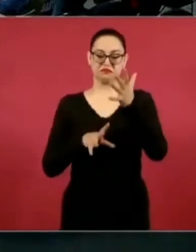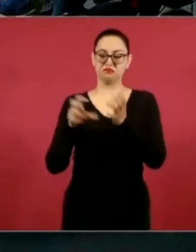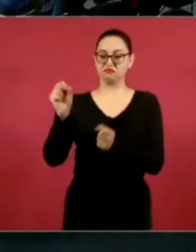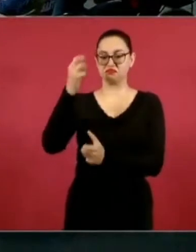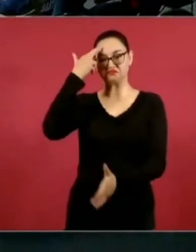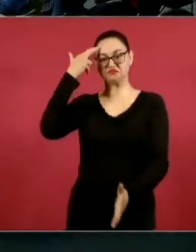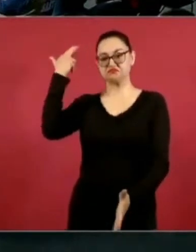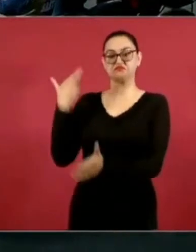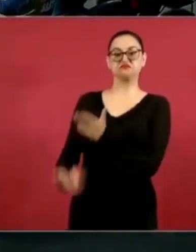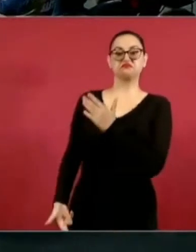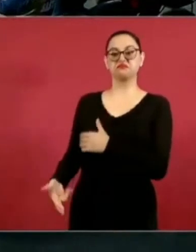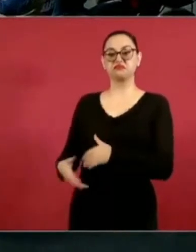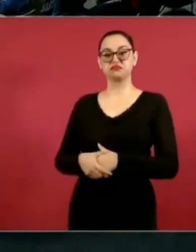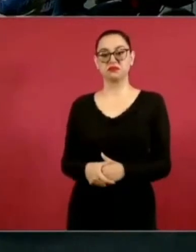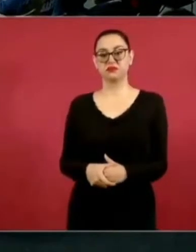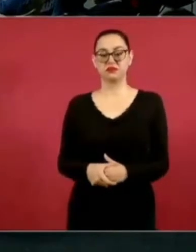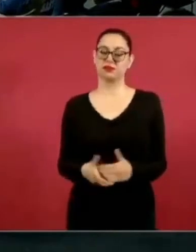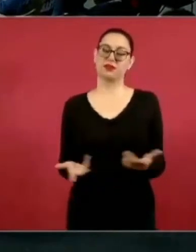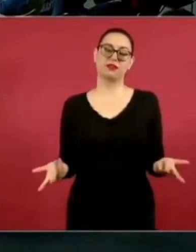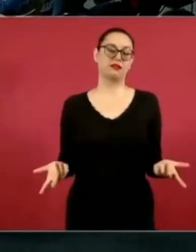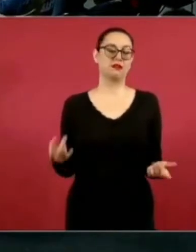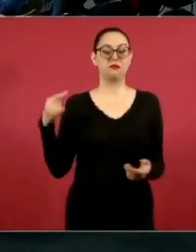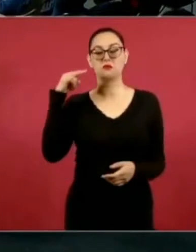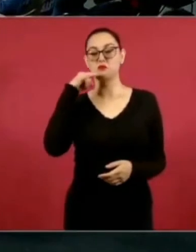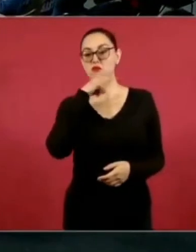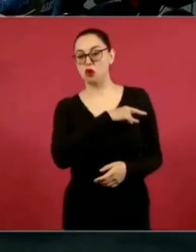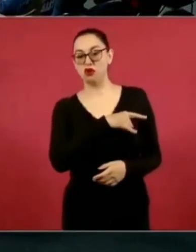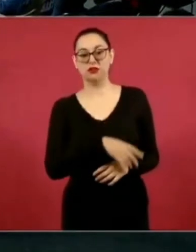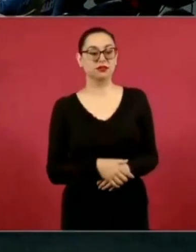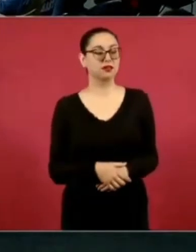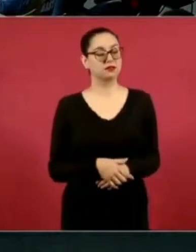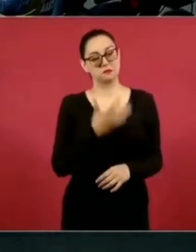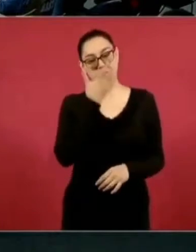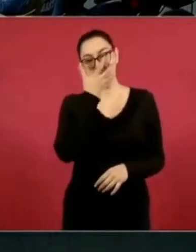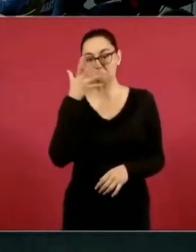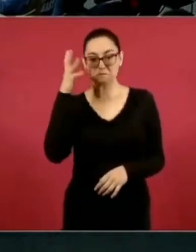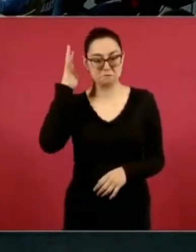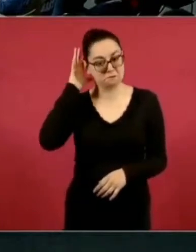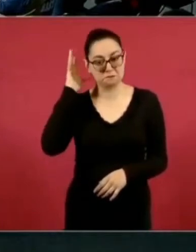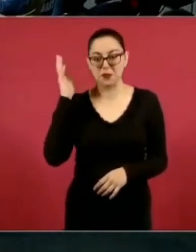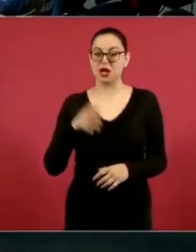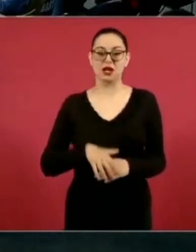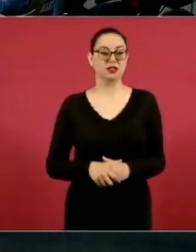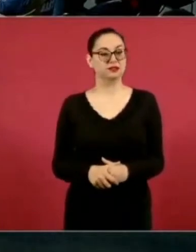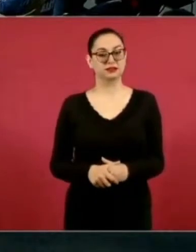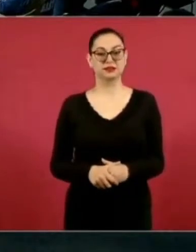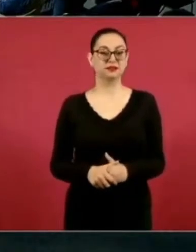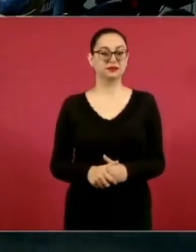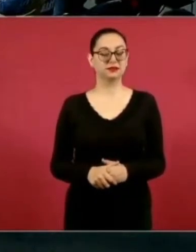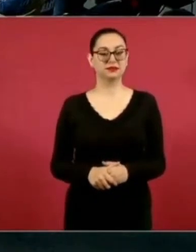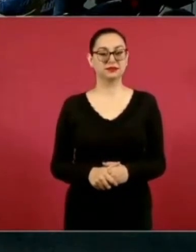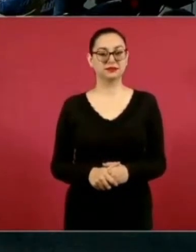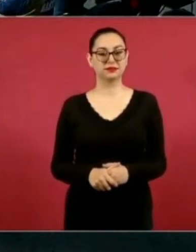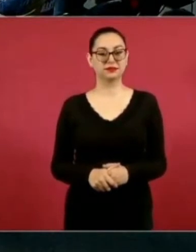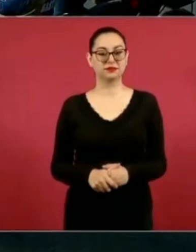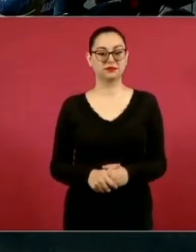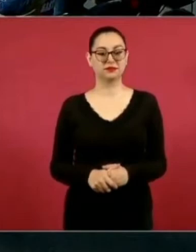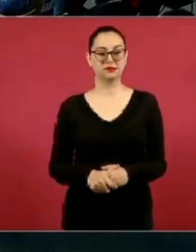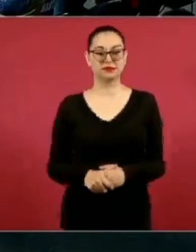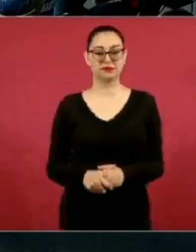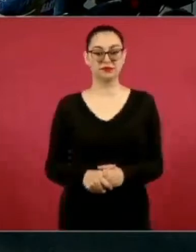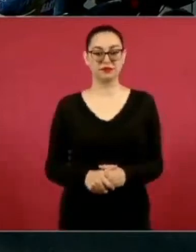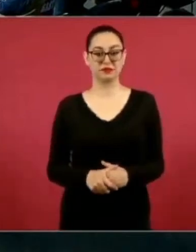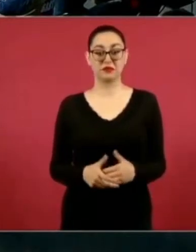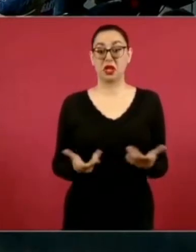y es un doble discurso, una doble moral, una gran hipocresía que hablen de